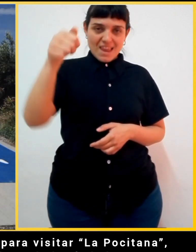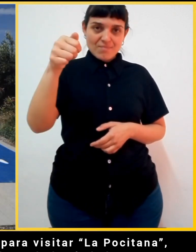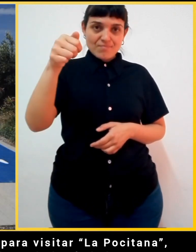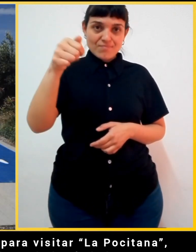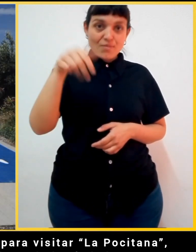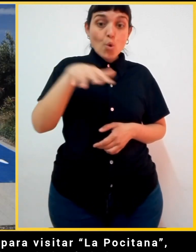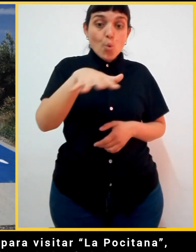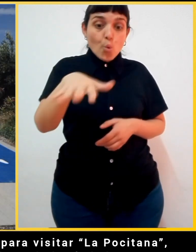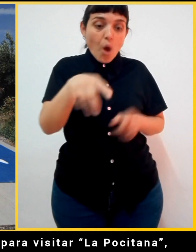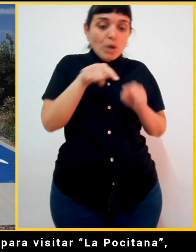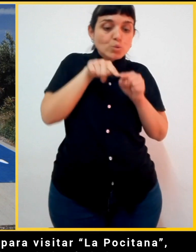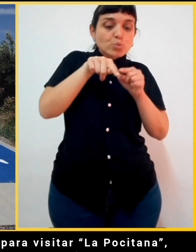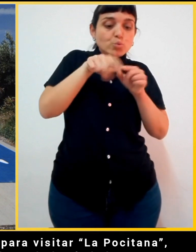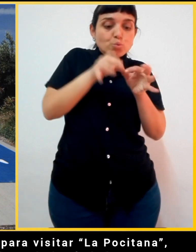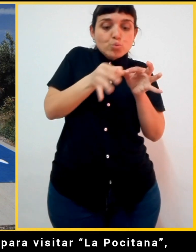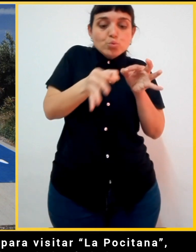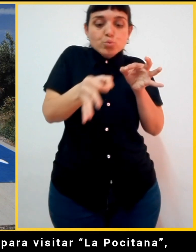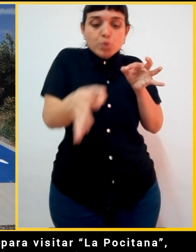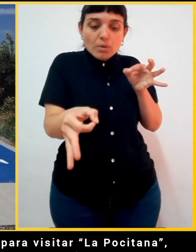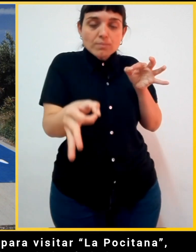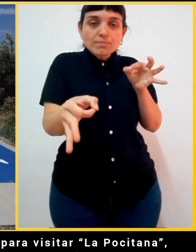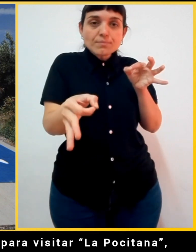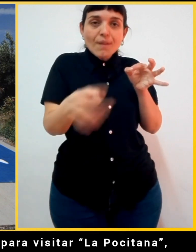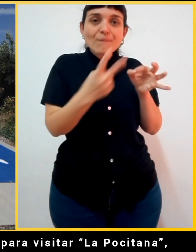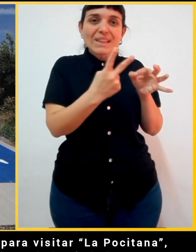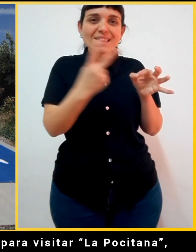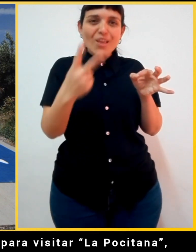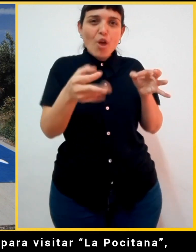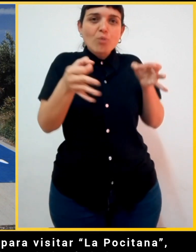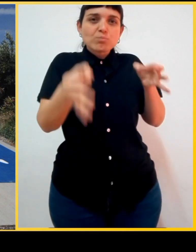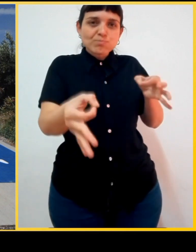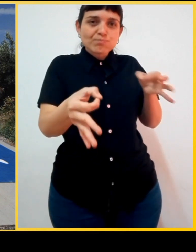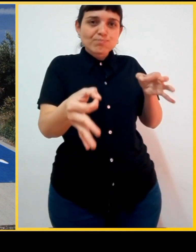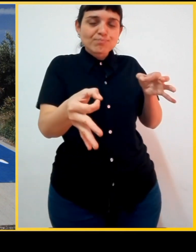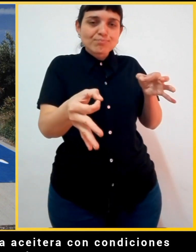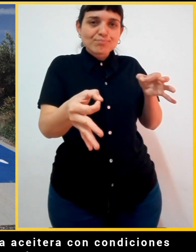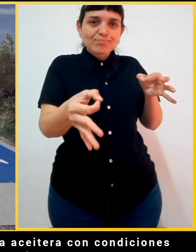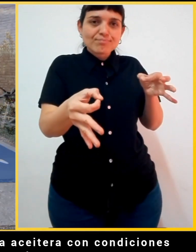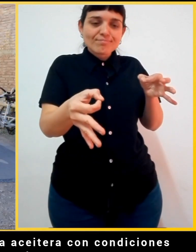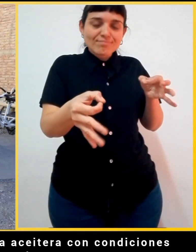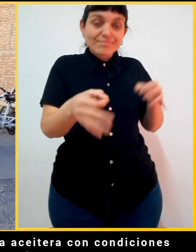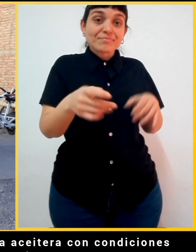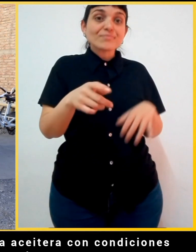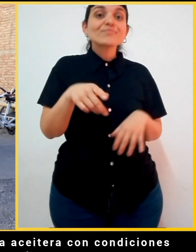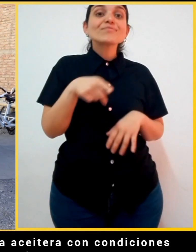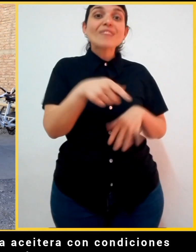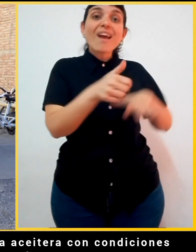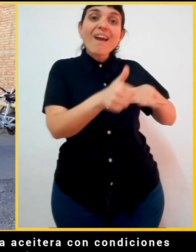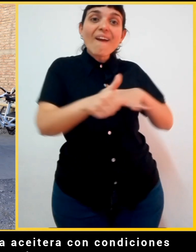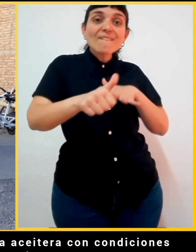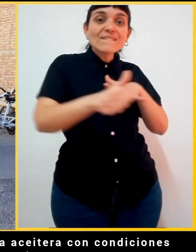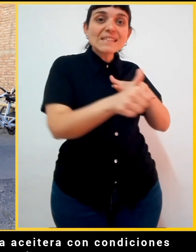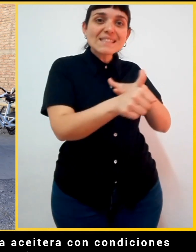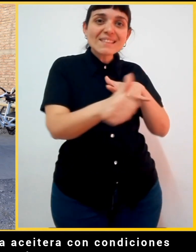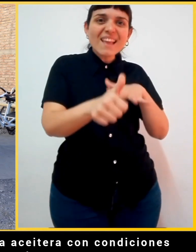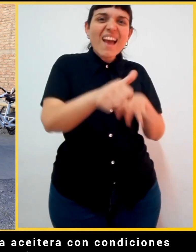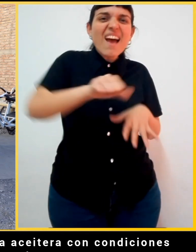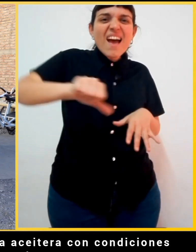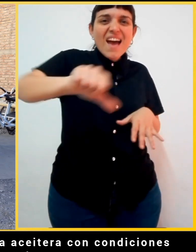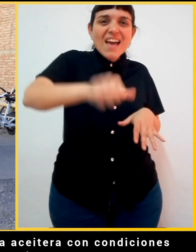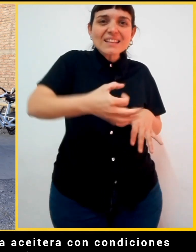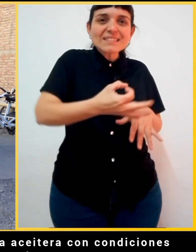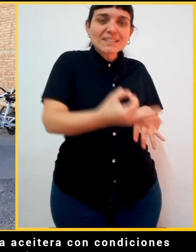ubicada a 22 kilómetros al sur de la ciudad. Realizamos una visita guiada en la primera